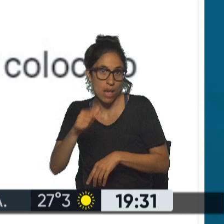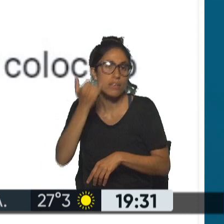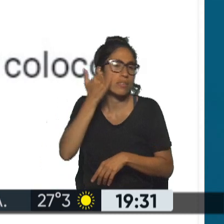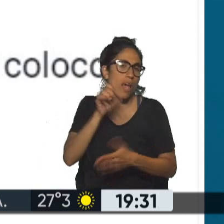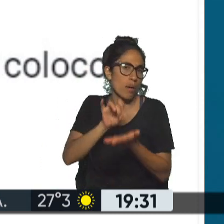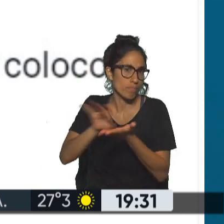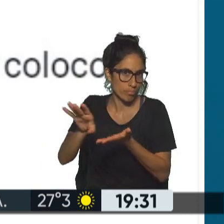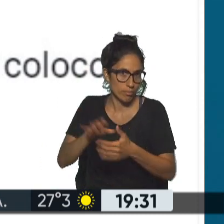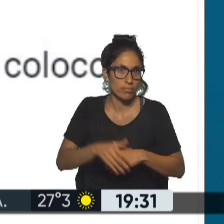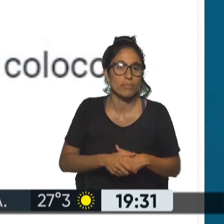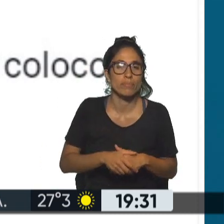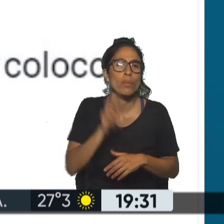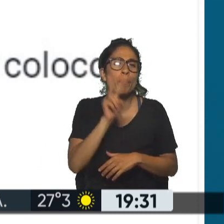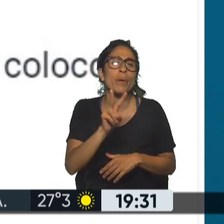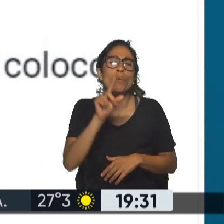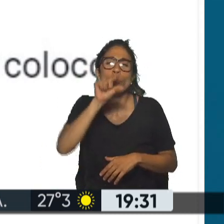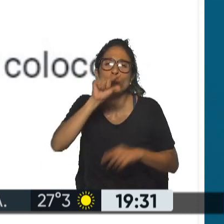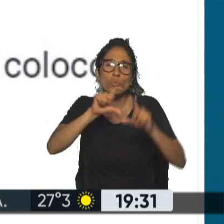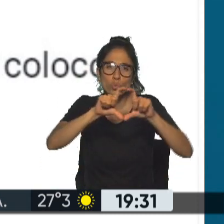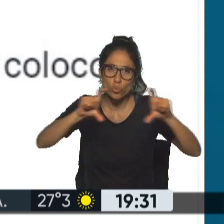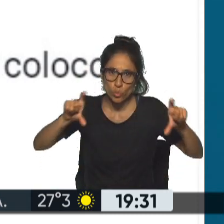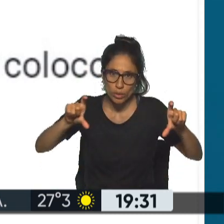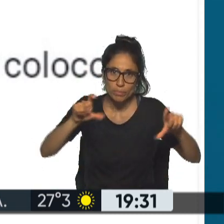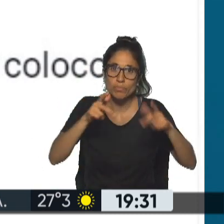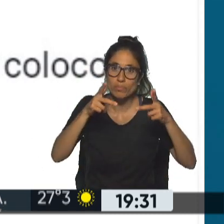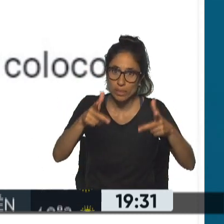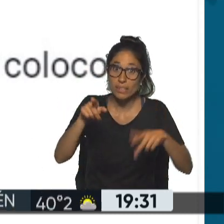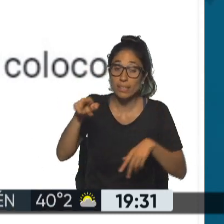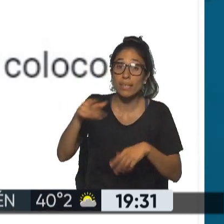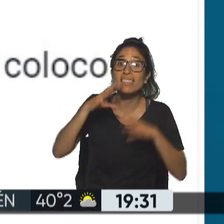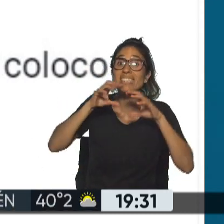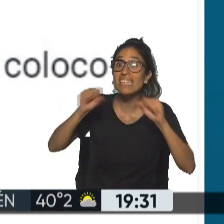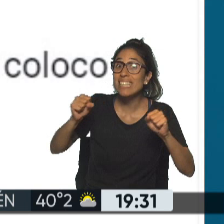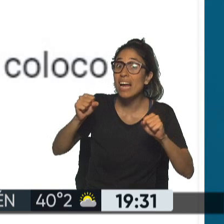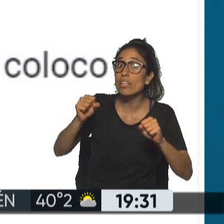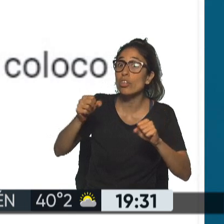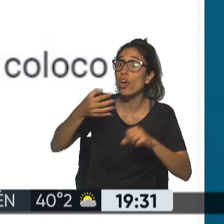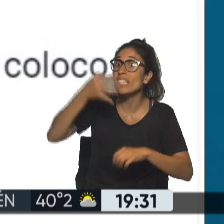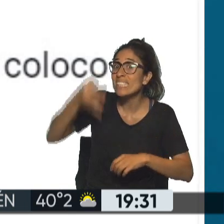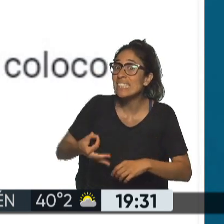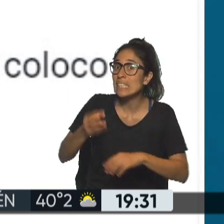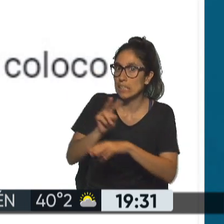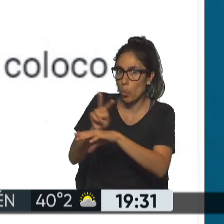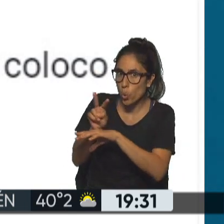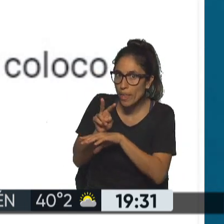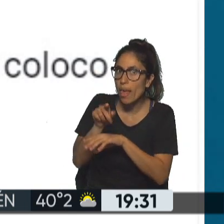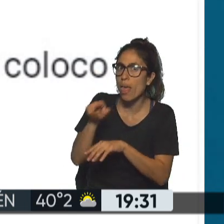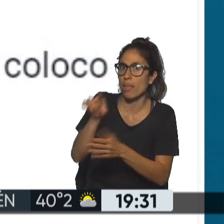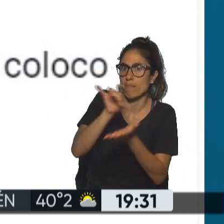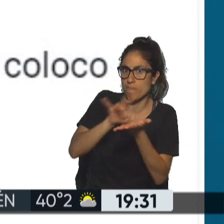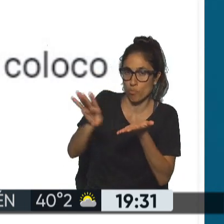que se decidió exonerar al secretario de seguridad del Distrito Federal echarlo básicamente